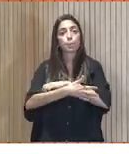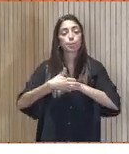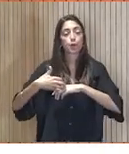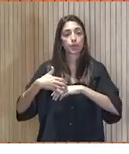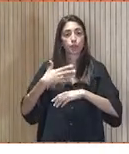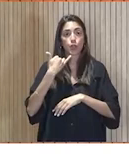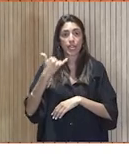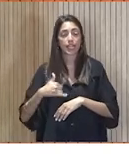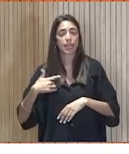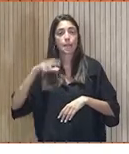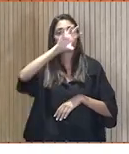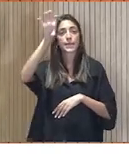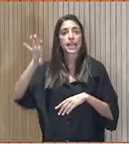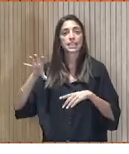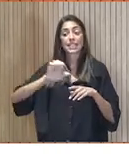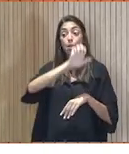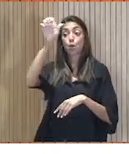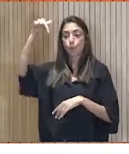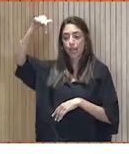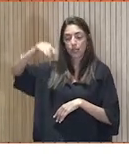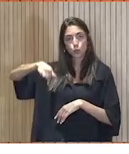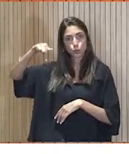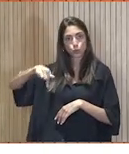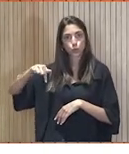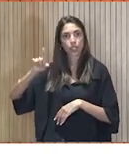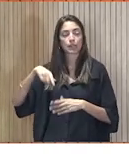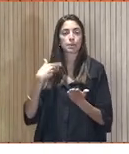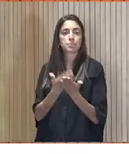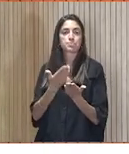verano en países del sur de Europa, así como reducir la demanda de refrigeración.